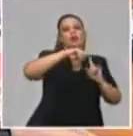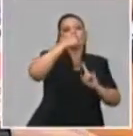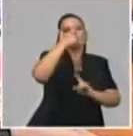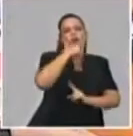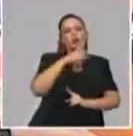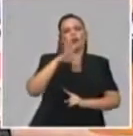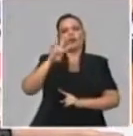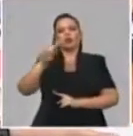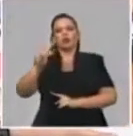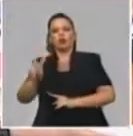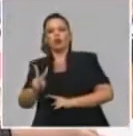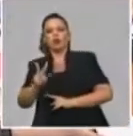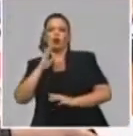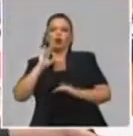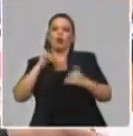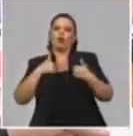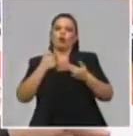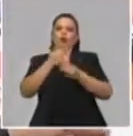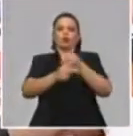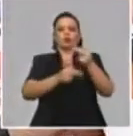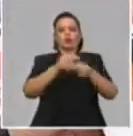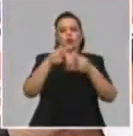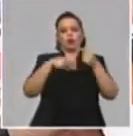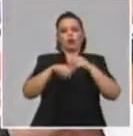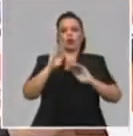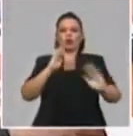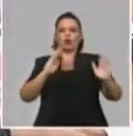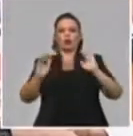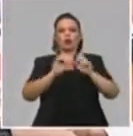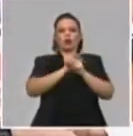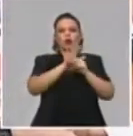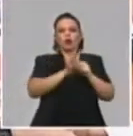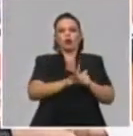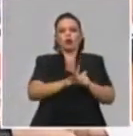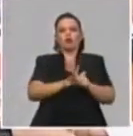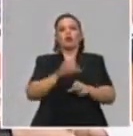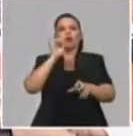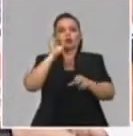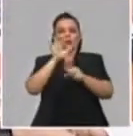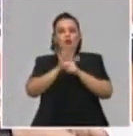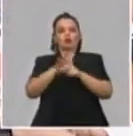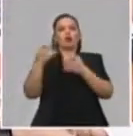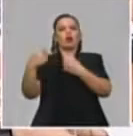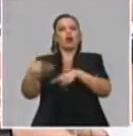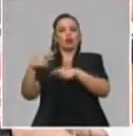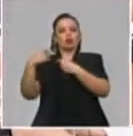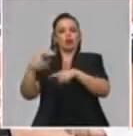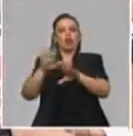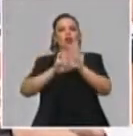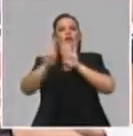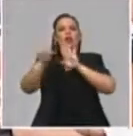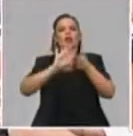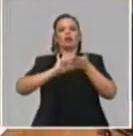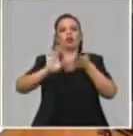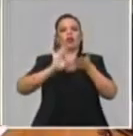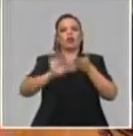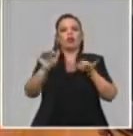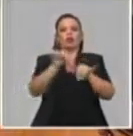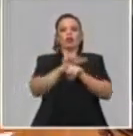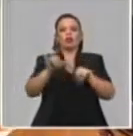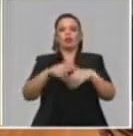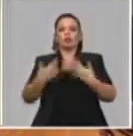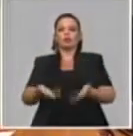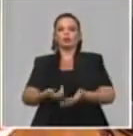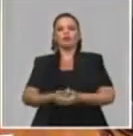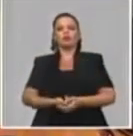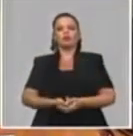en tiempos de pandemia en el comercio digital y cómo han empezado a extender ese servicio a otras modalidades. Buenas